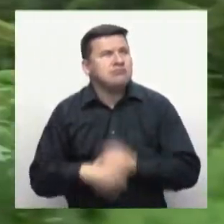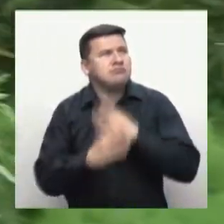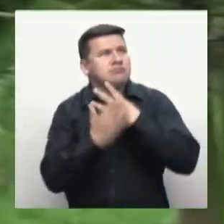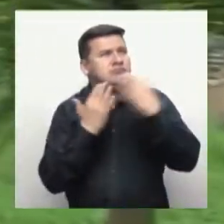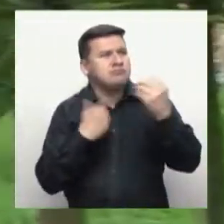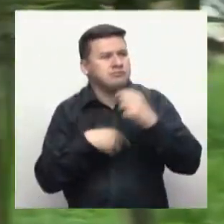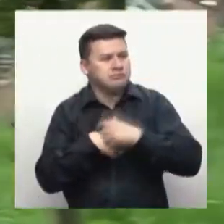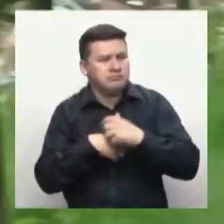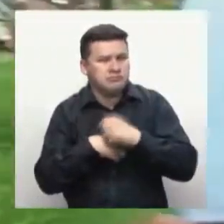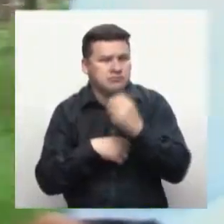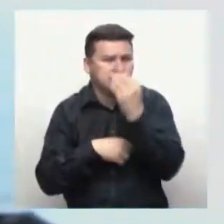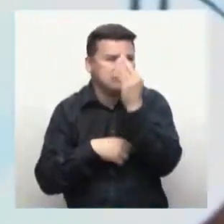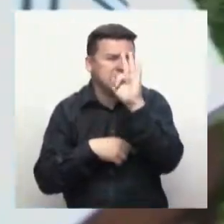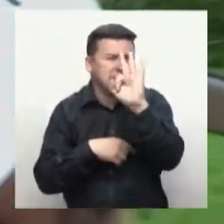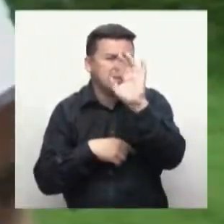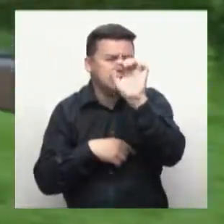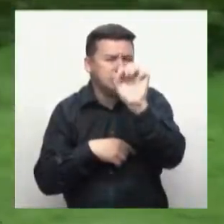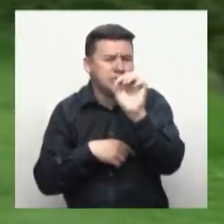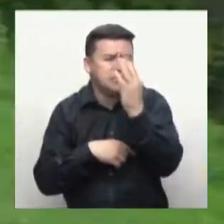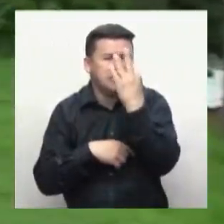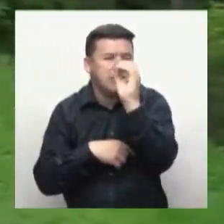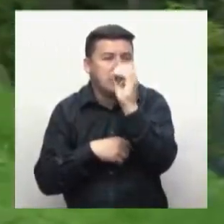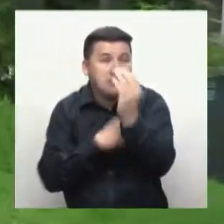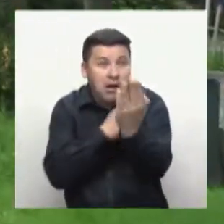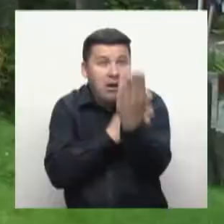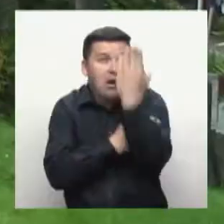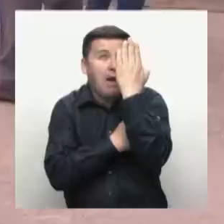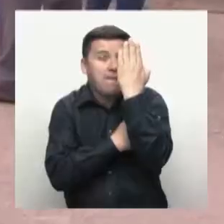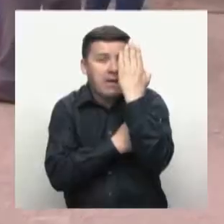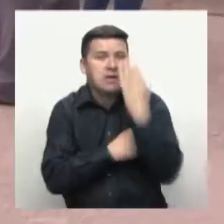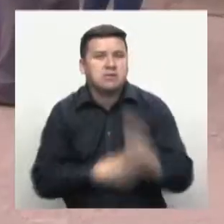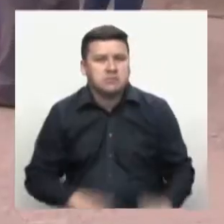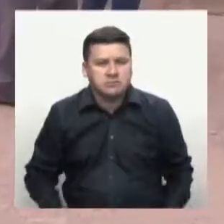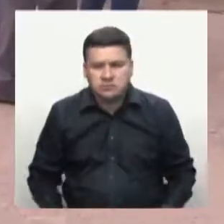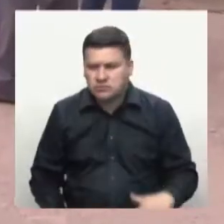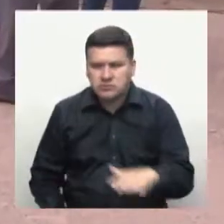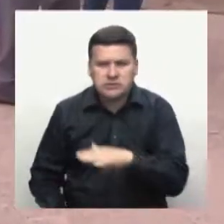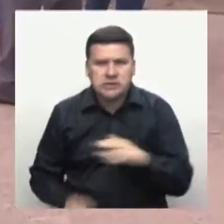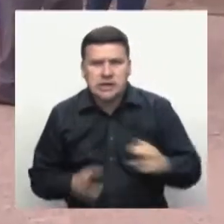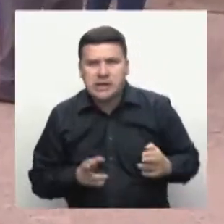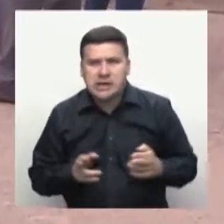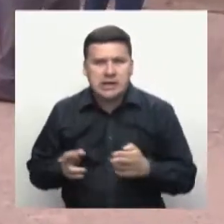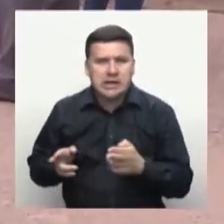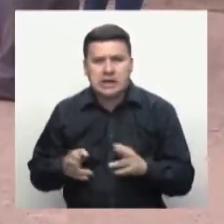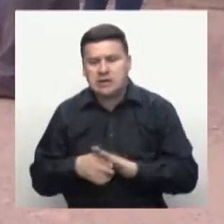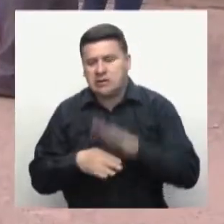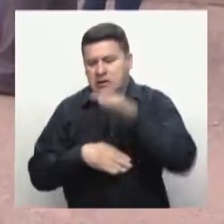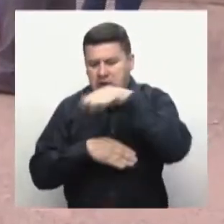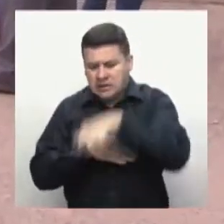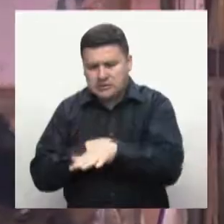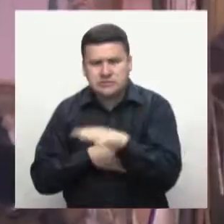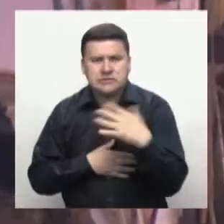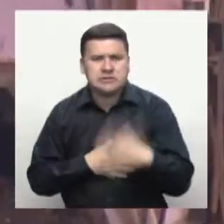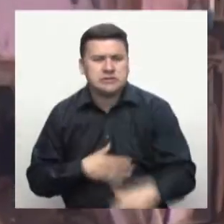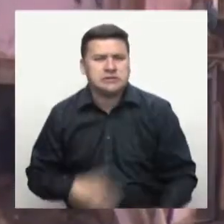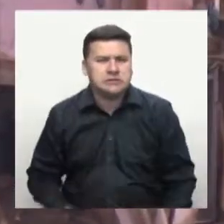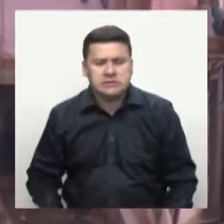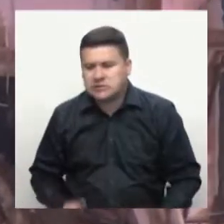medio de un río de lodo. Salimos con lo que teníamos, fue muy difícil, yo